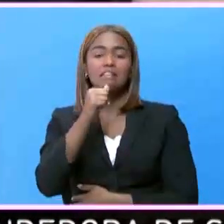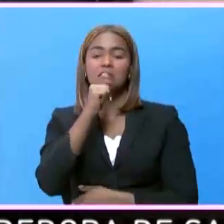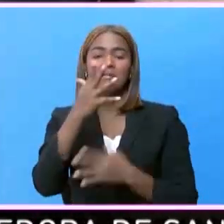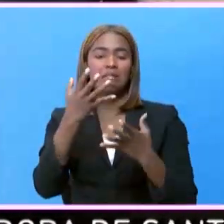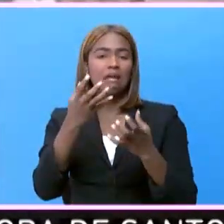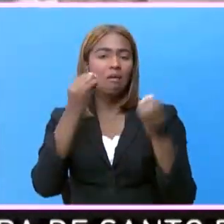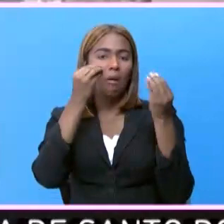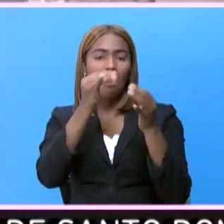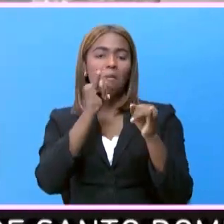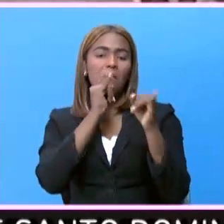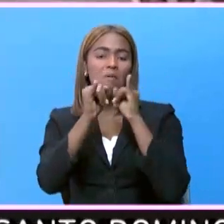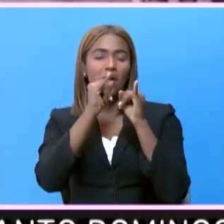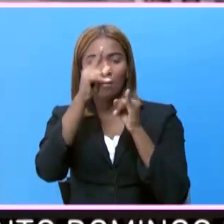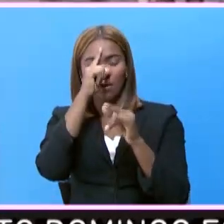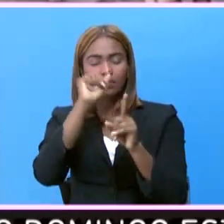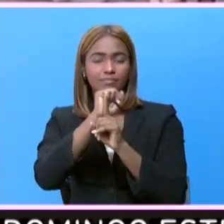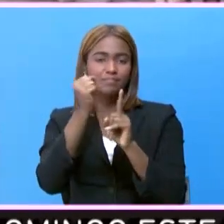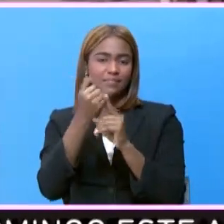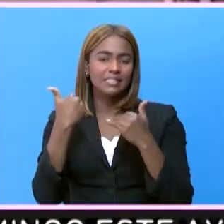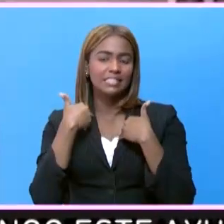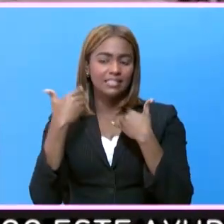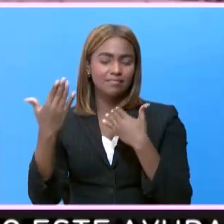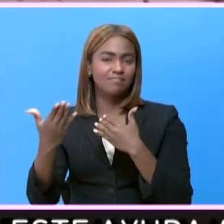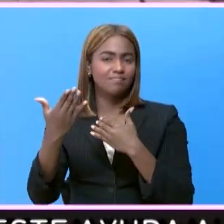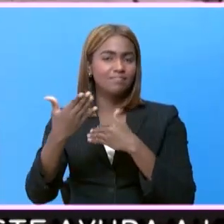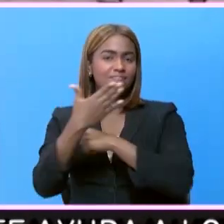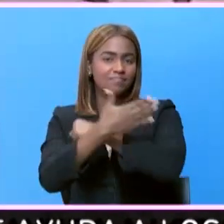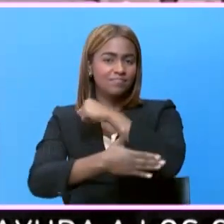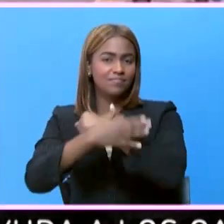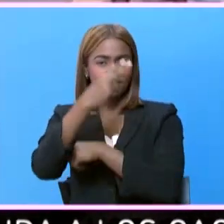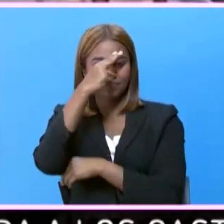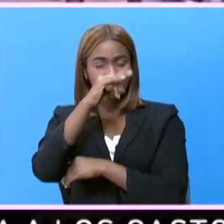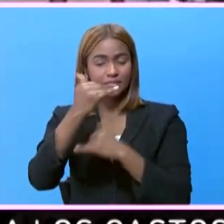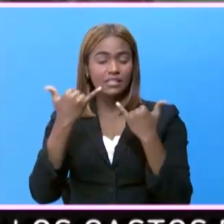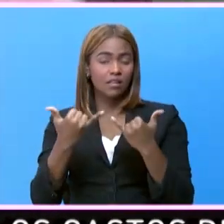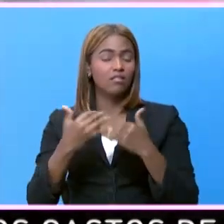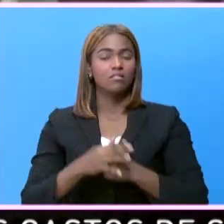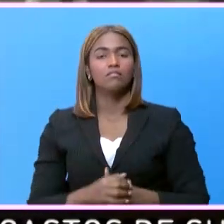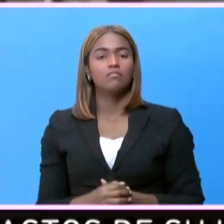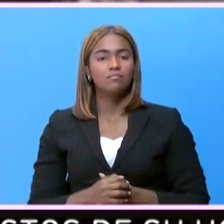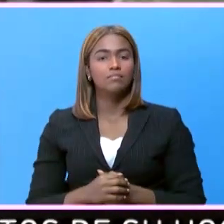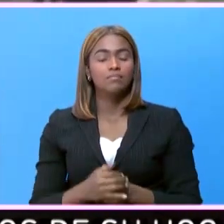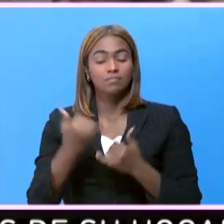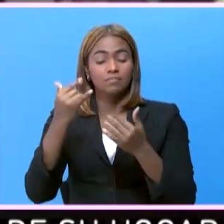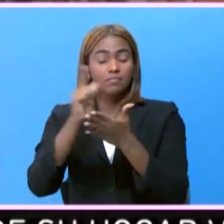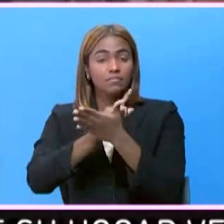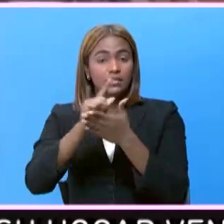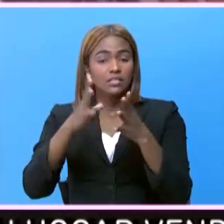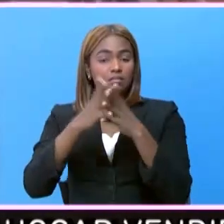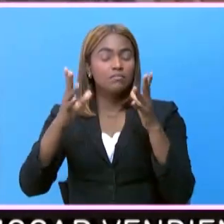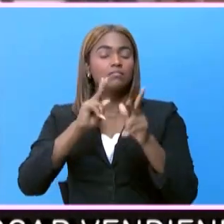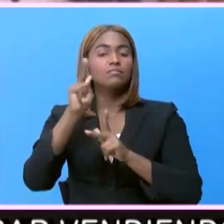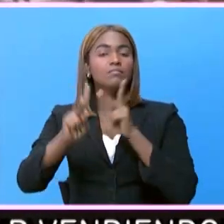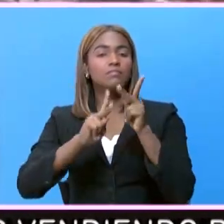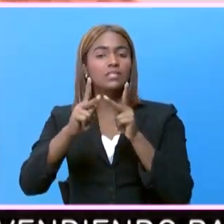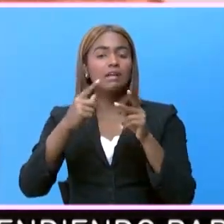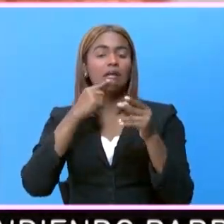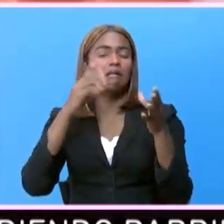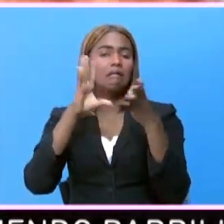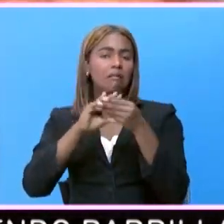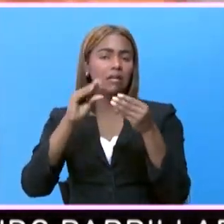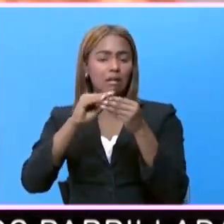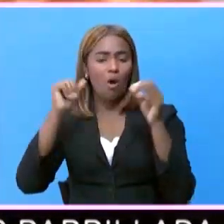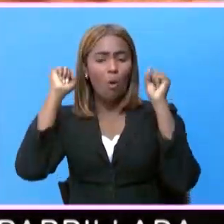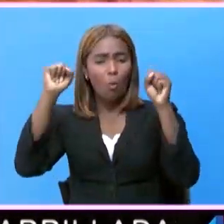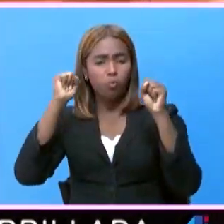con la prensa sobre la situación que enfrenta esa nación en estos momentos. Esta semana cientos de personas se han manifestado